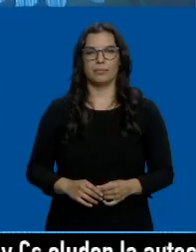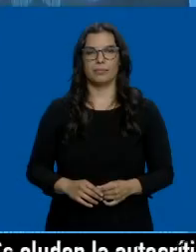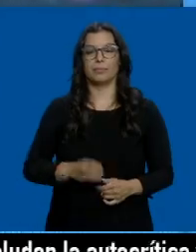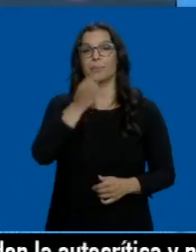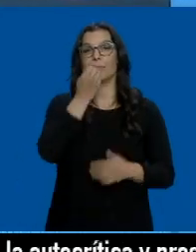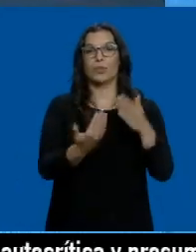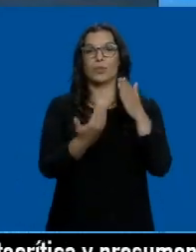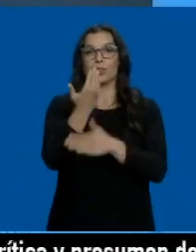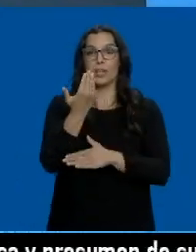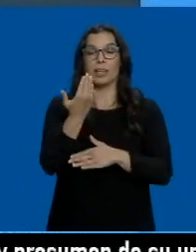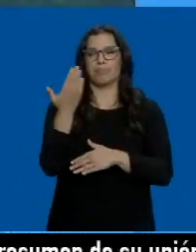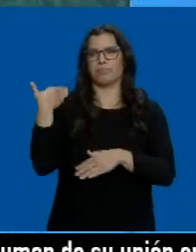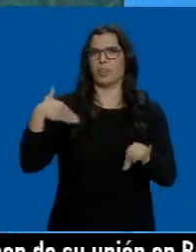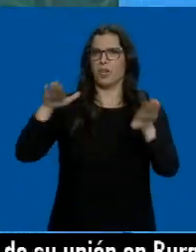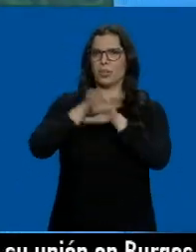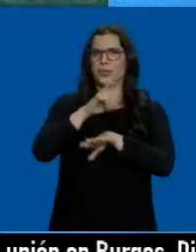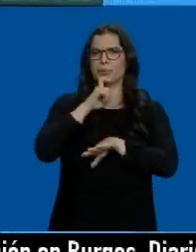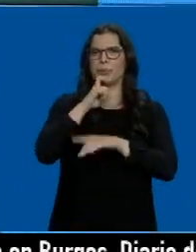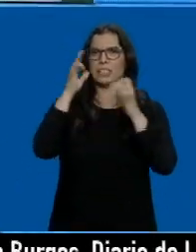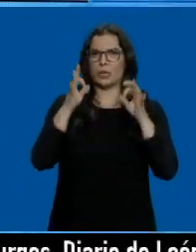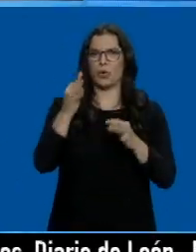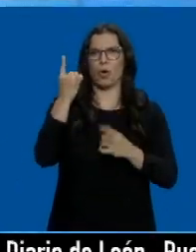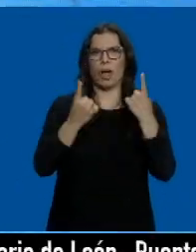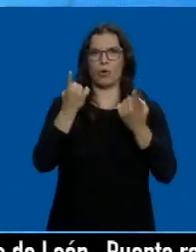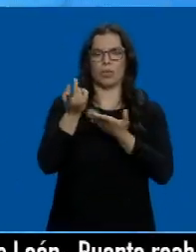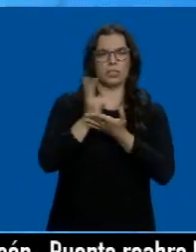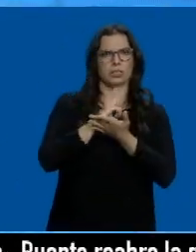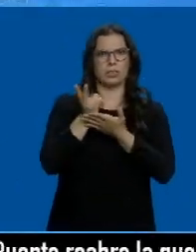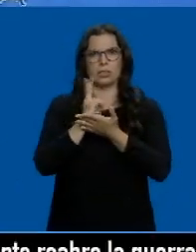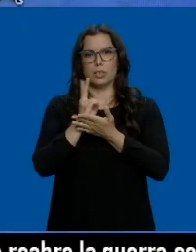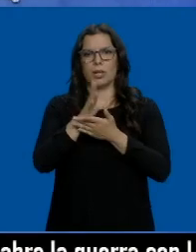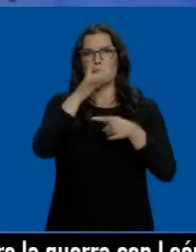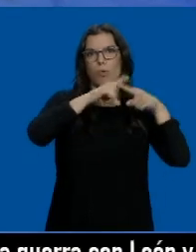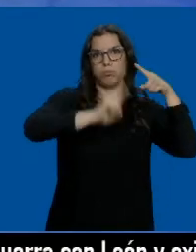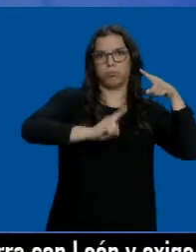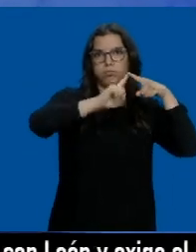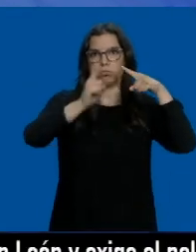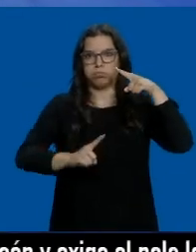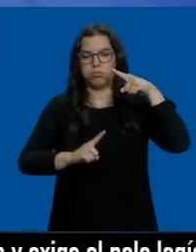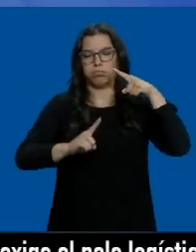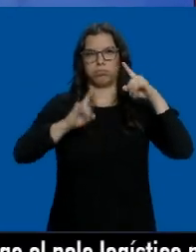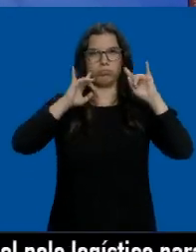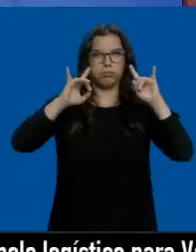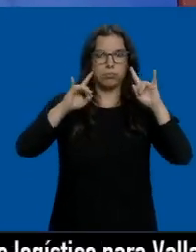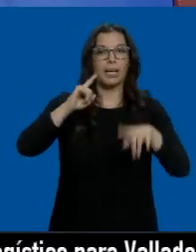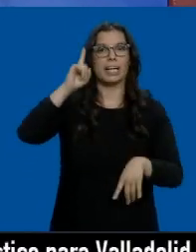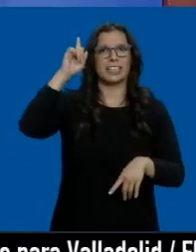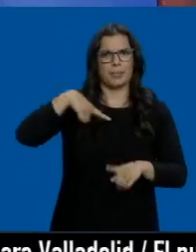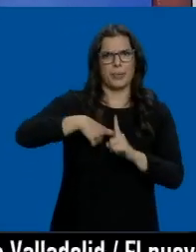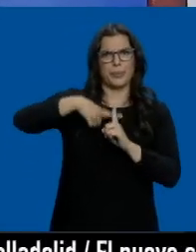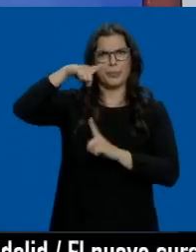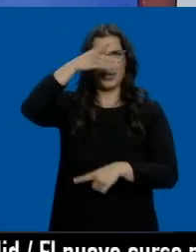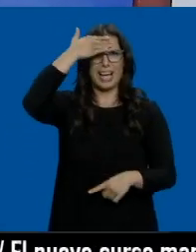Muy buenos días, noche complicada. Seguro que a más de uno le ha costado conciliar el sueño, no solo por las tormentas, por esos rayos, esos truenos, también por las altas